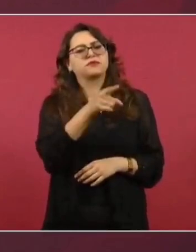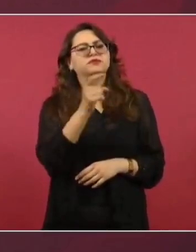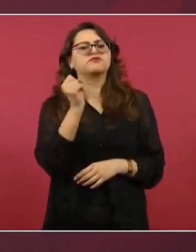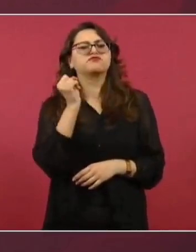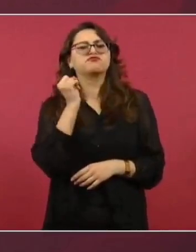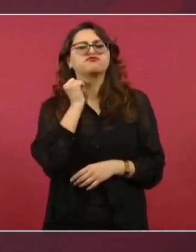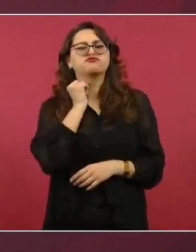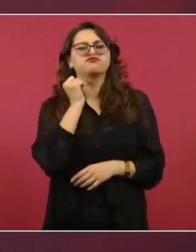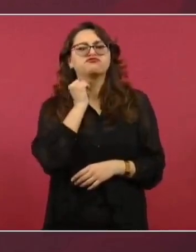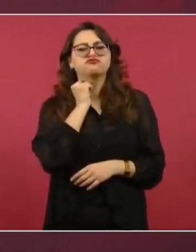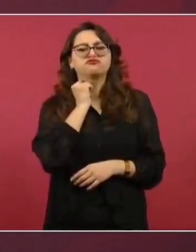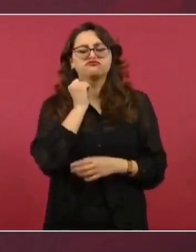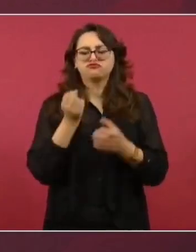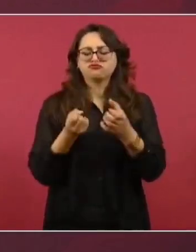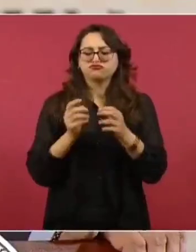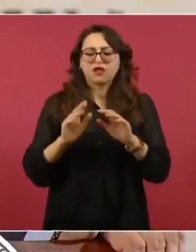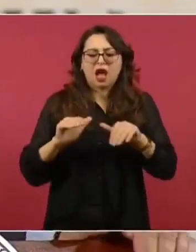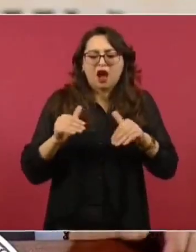Estados Unidos?